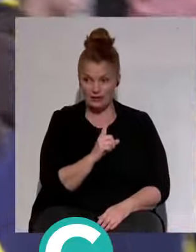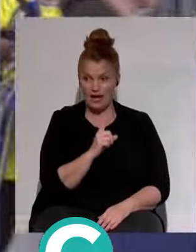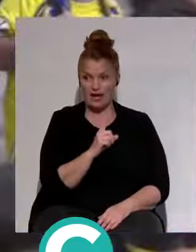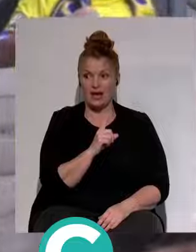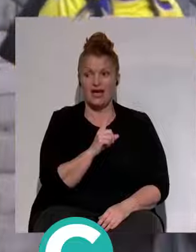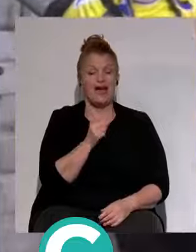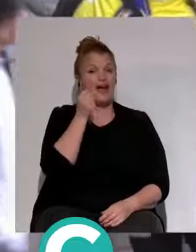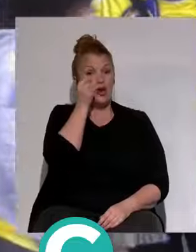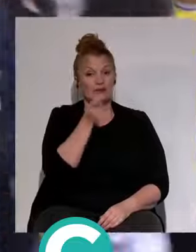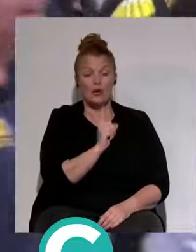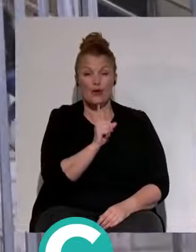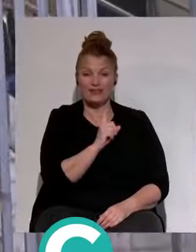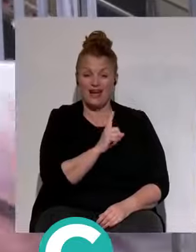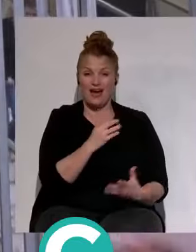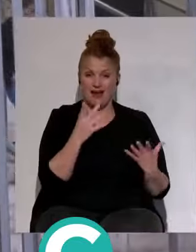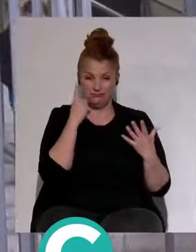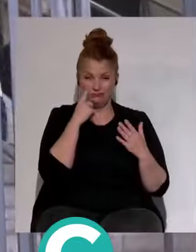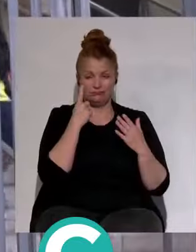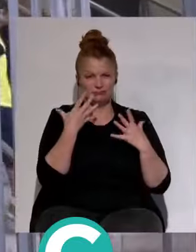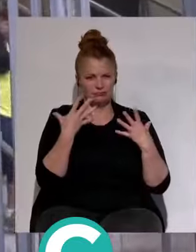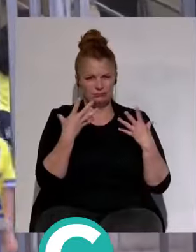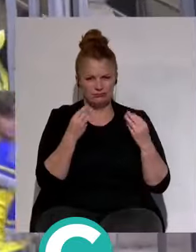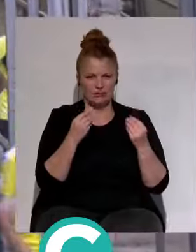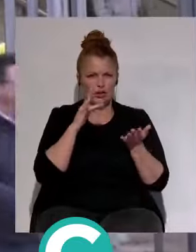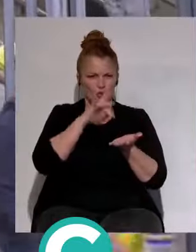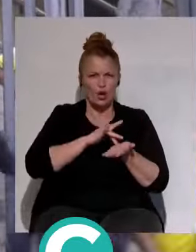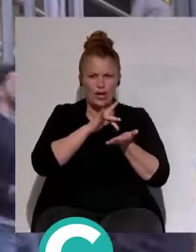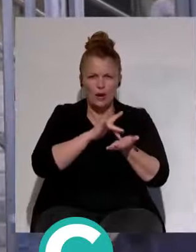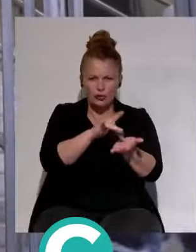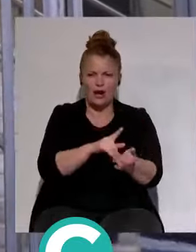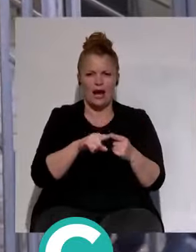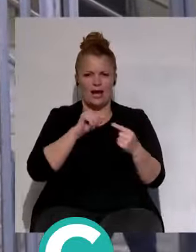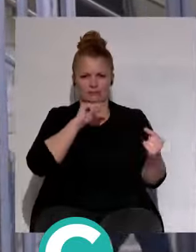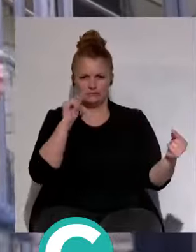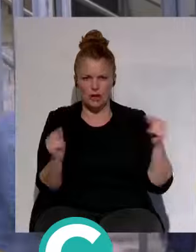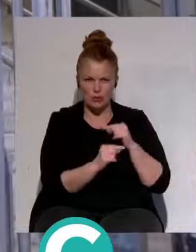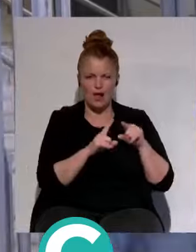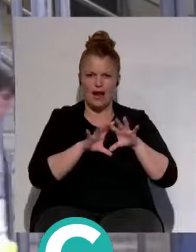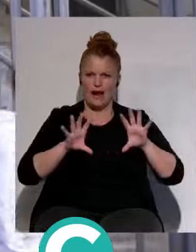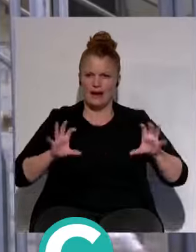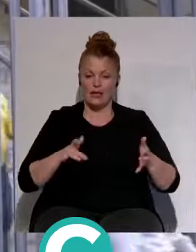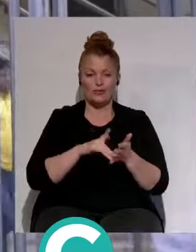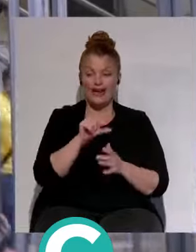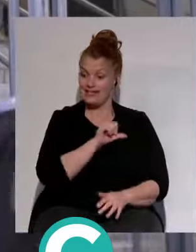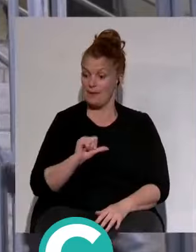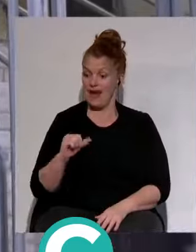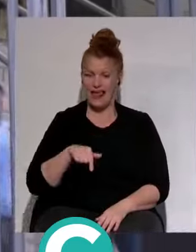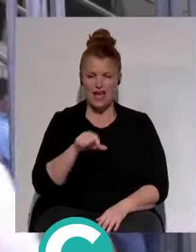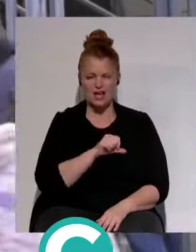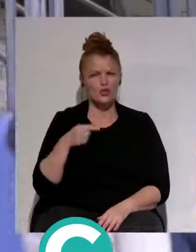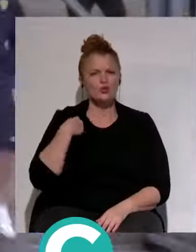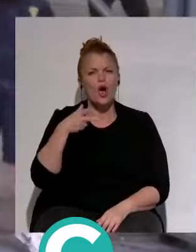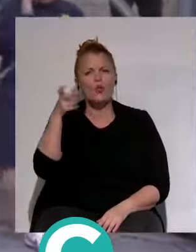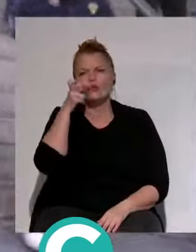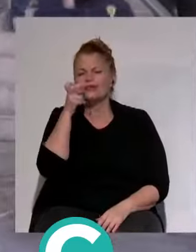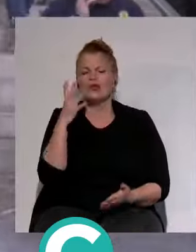da cuenta después de un montón de intervenciones en tertulia, en radio, que yo esta semana he escuchado todo lo que ha habido sobre